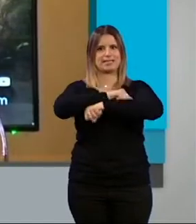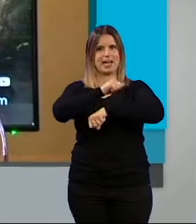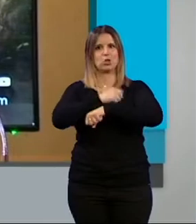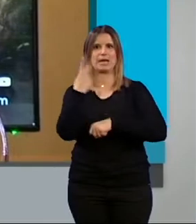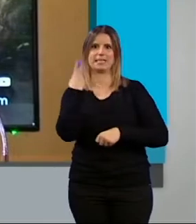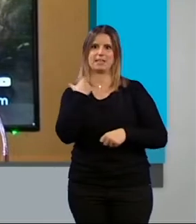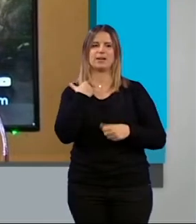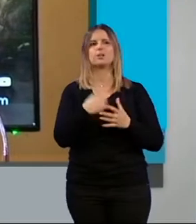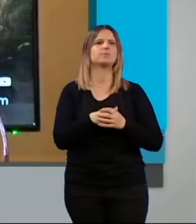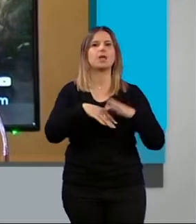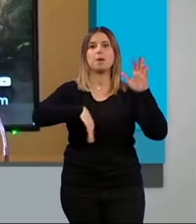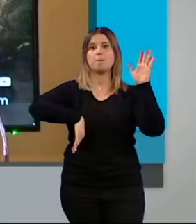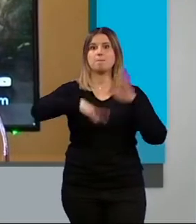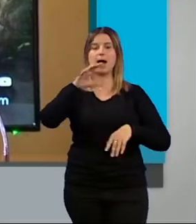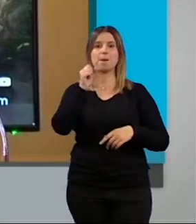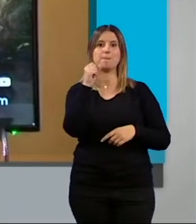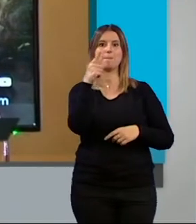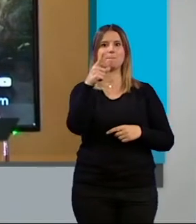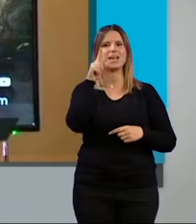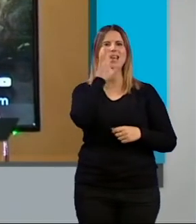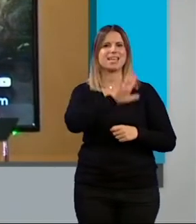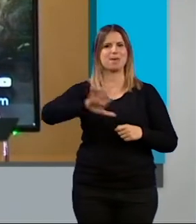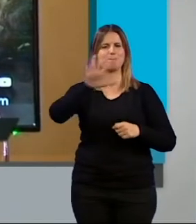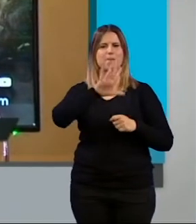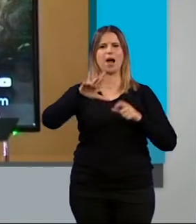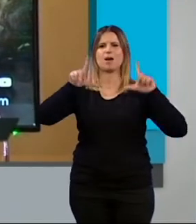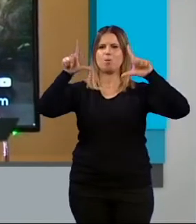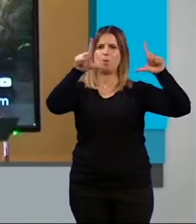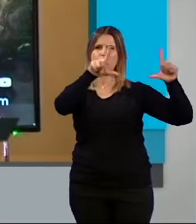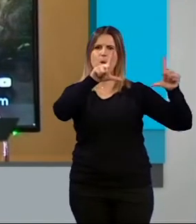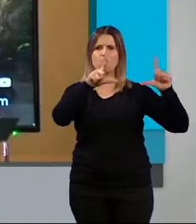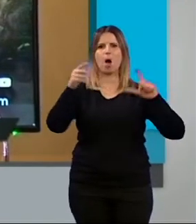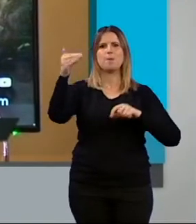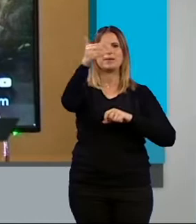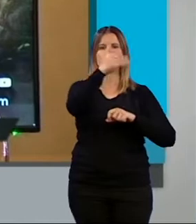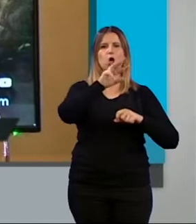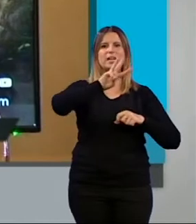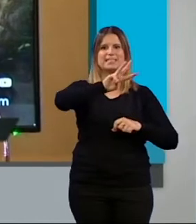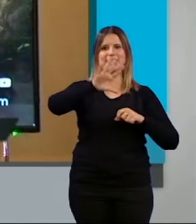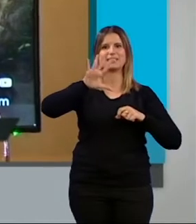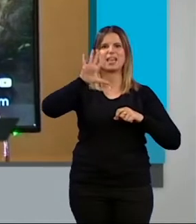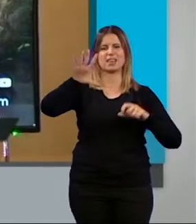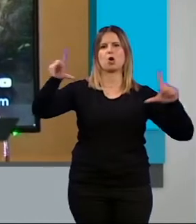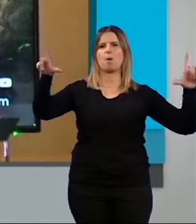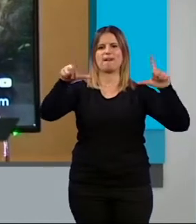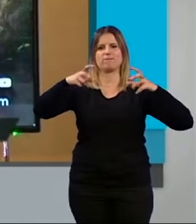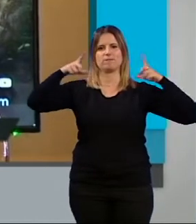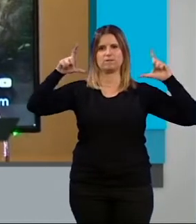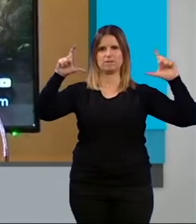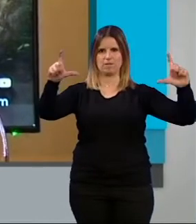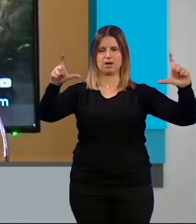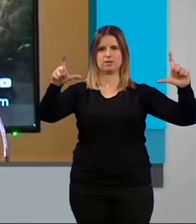Proyectarán más de mil imágenes sobre la obra del pintor en 35 pantallas gigantes a través de 40 proyectores de gran